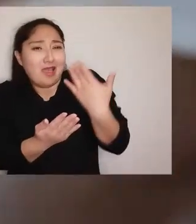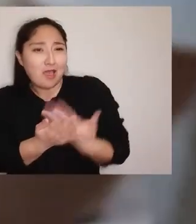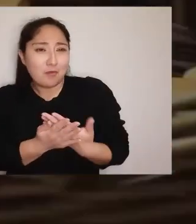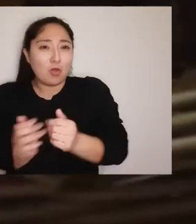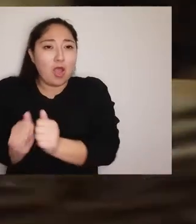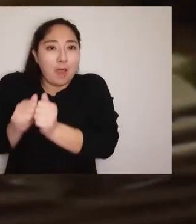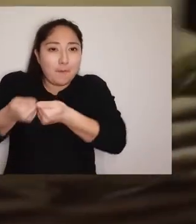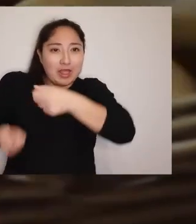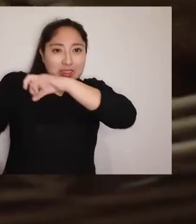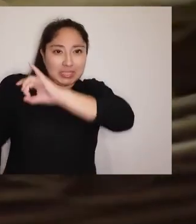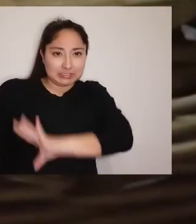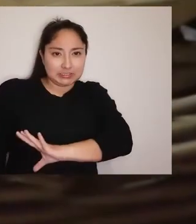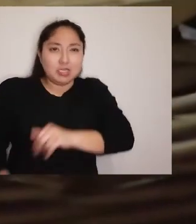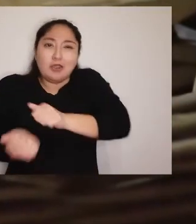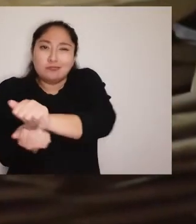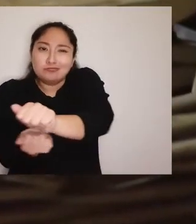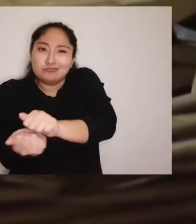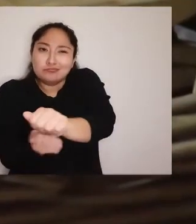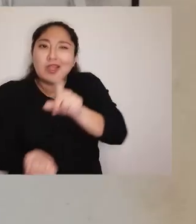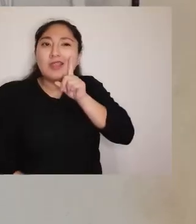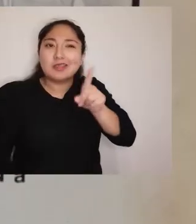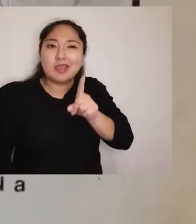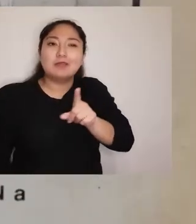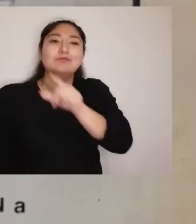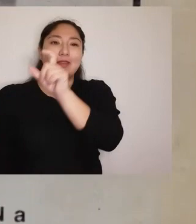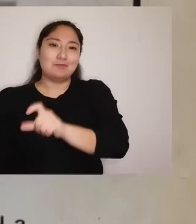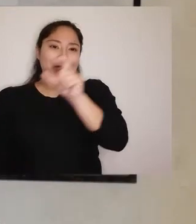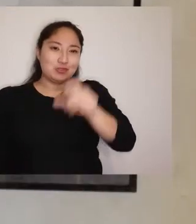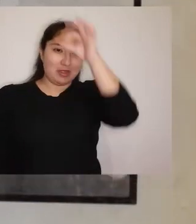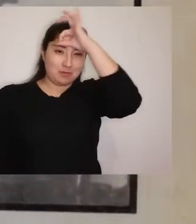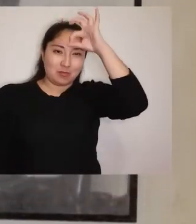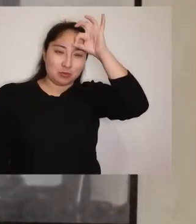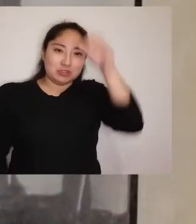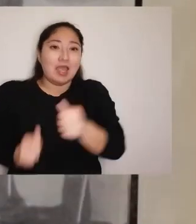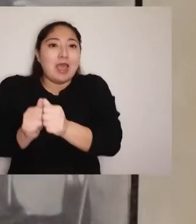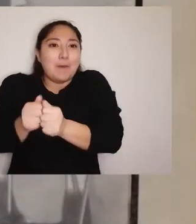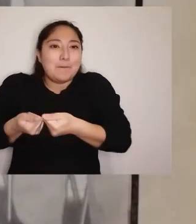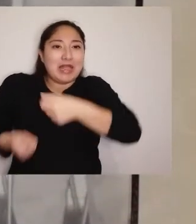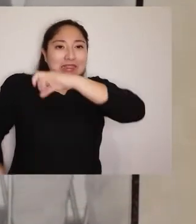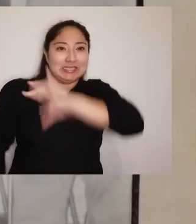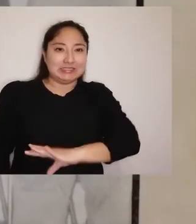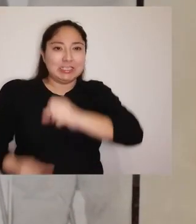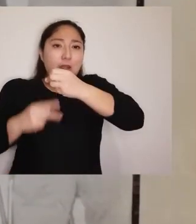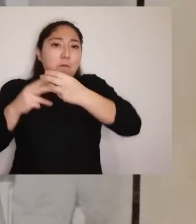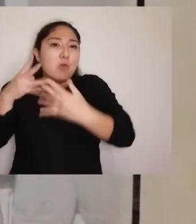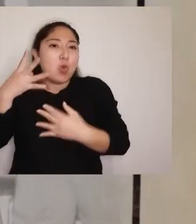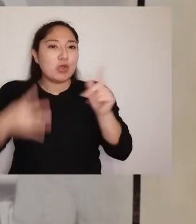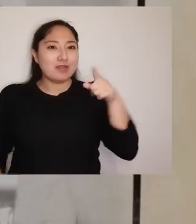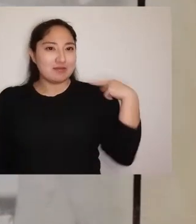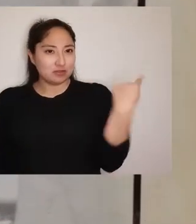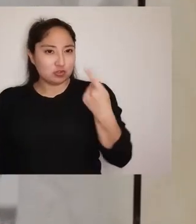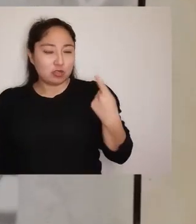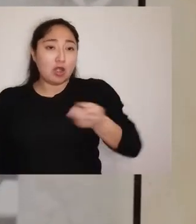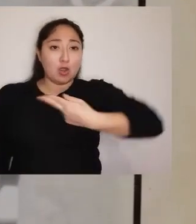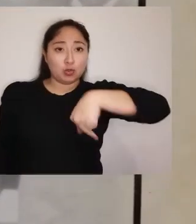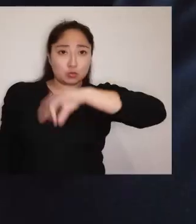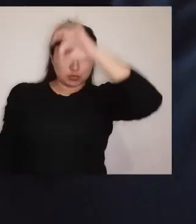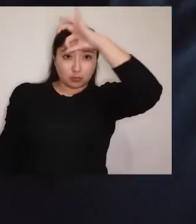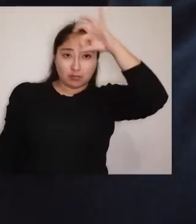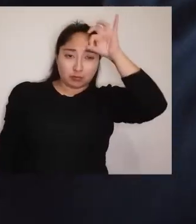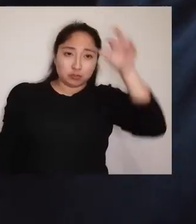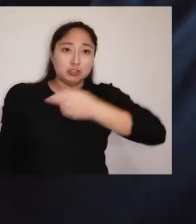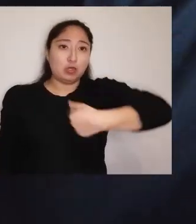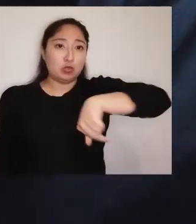Desde hace mucho tiempo, el pan de chile ha sido amasado por manos mapuche. El pan de chile es plurinacional.